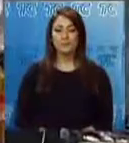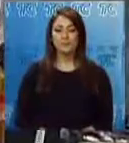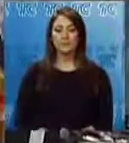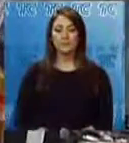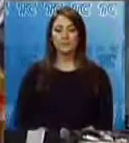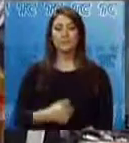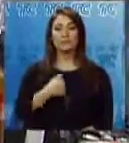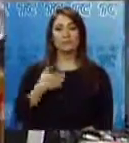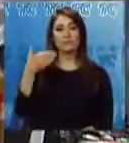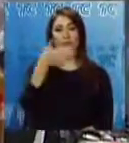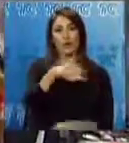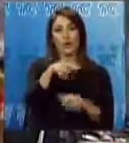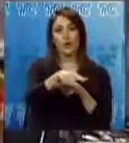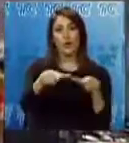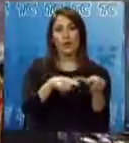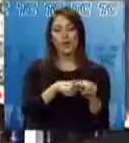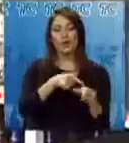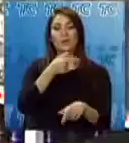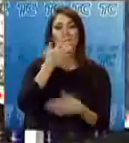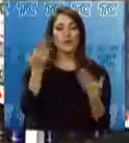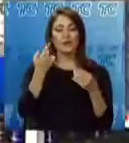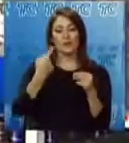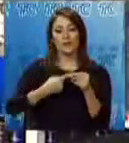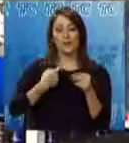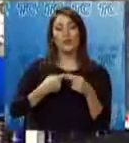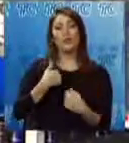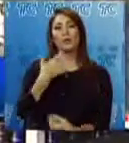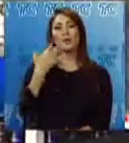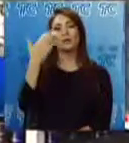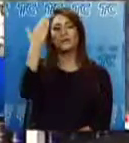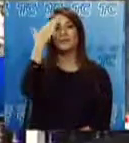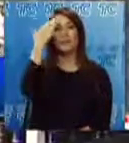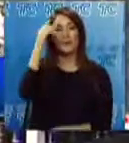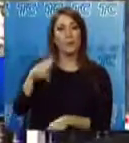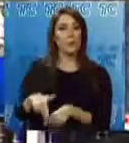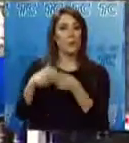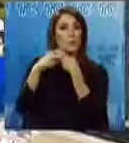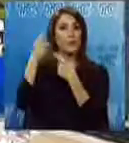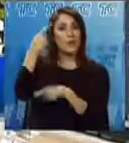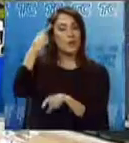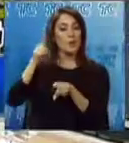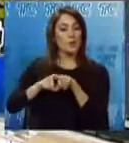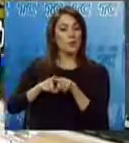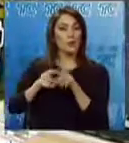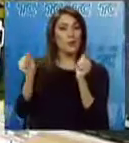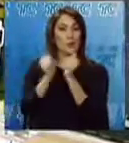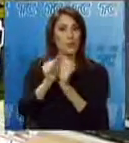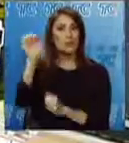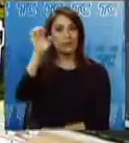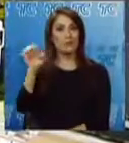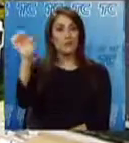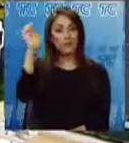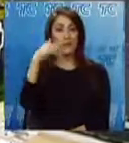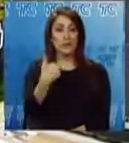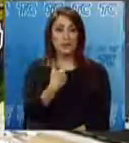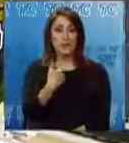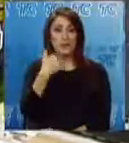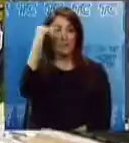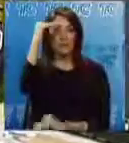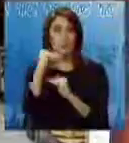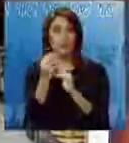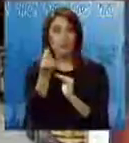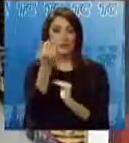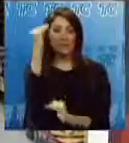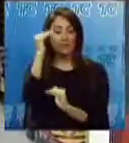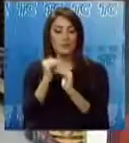Visitamos un local de distribución de licores en Quito para constatar si tras la entrada en vigencia del acuerdo comercial con la Unión Europea, existe o no disminución de